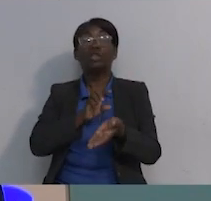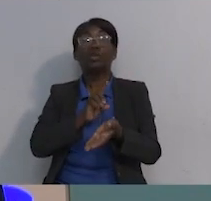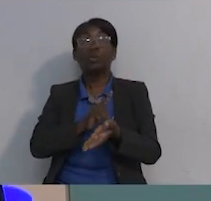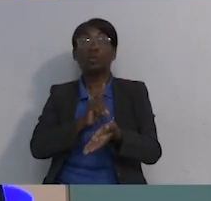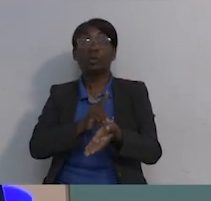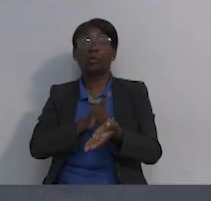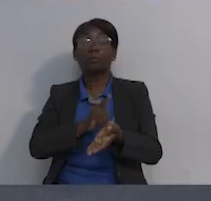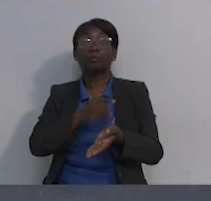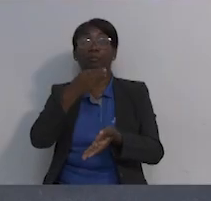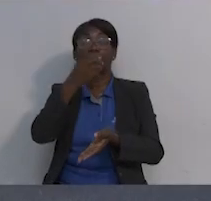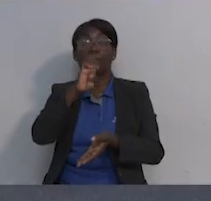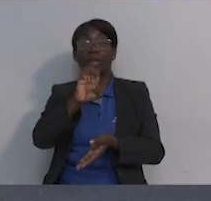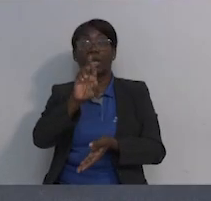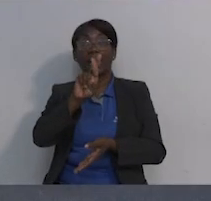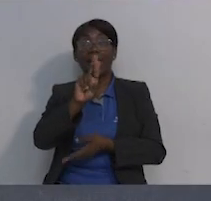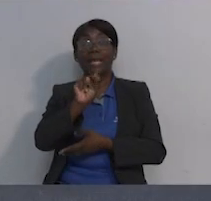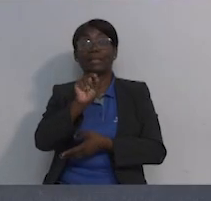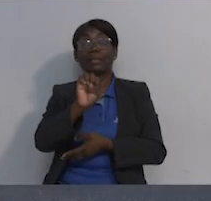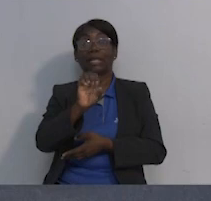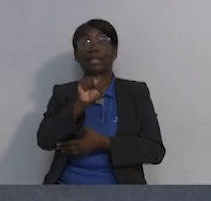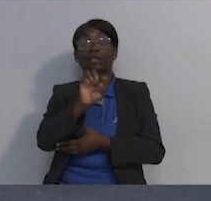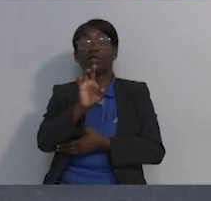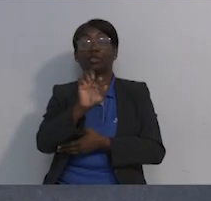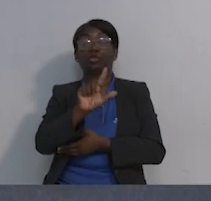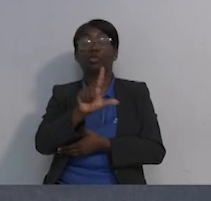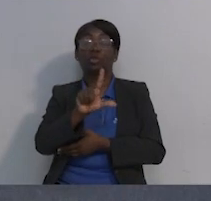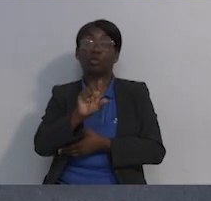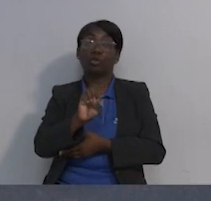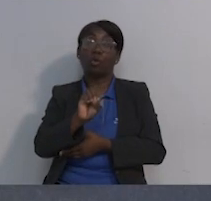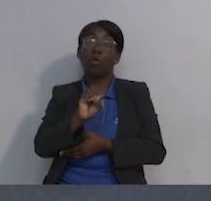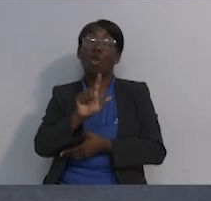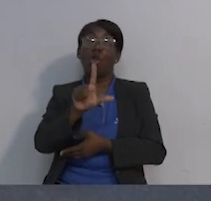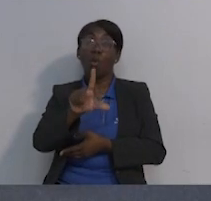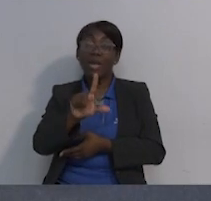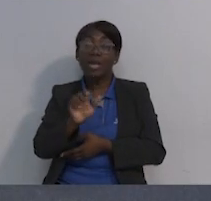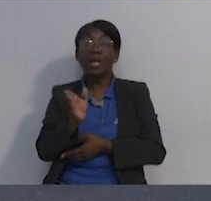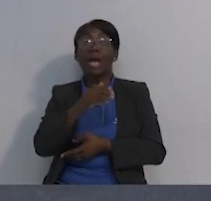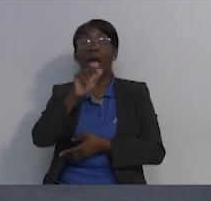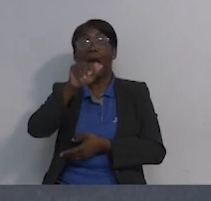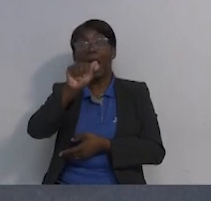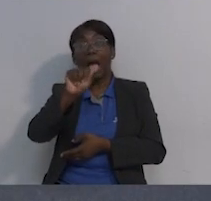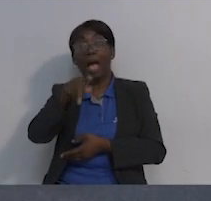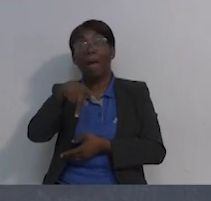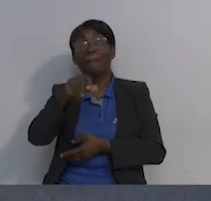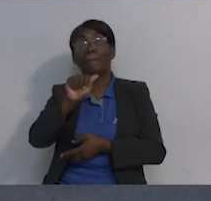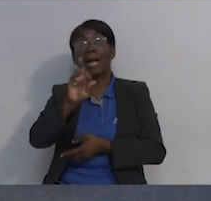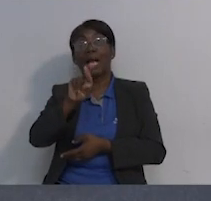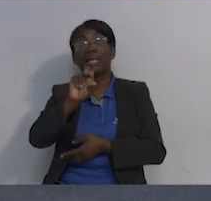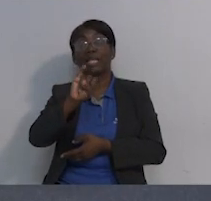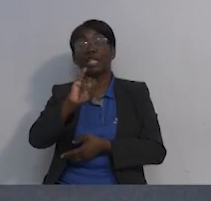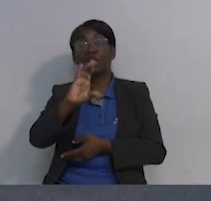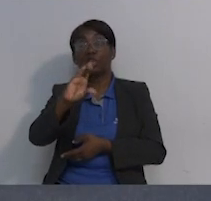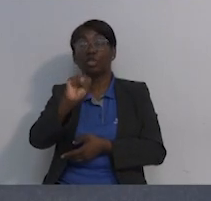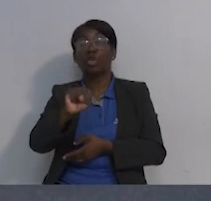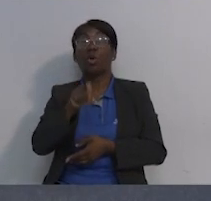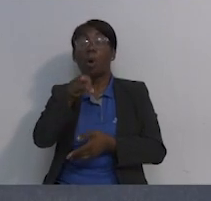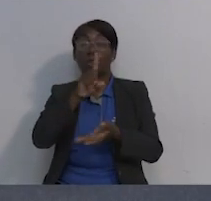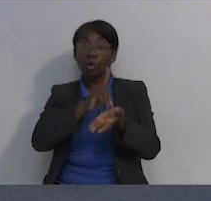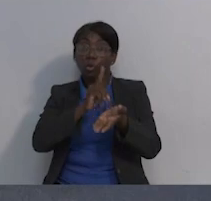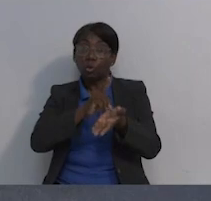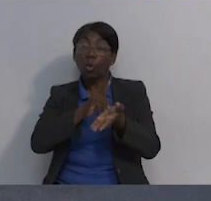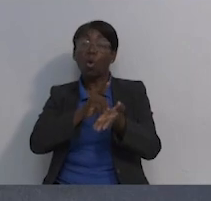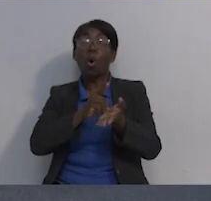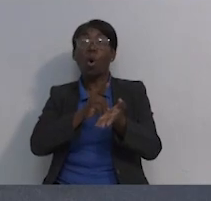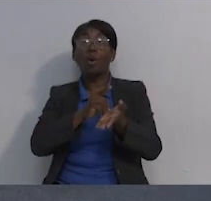estamos con el doctor Ernesto Luis Domínguez Aparicio. Él es médico,